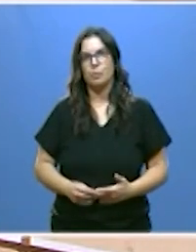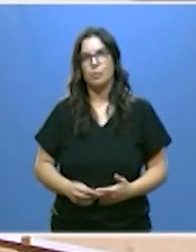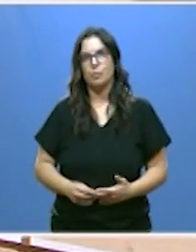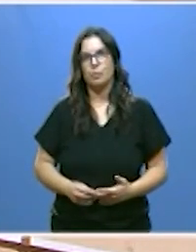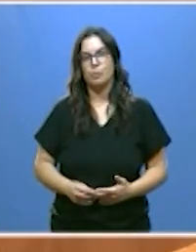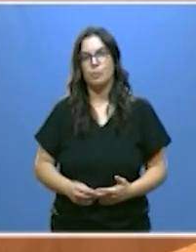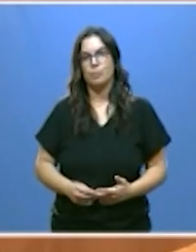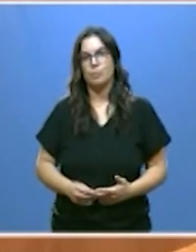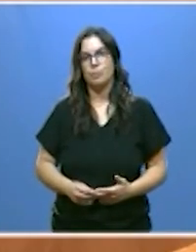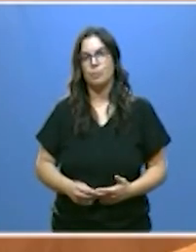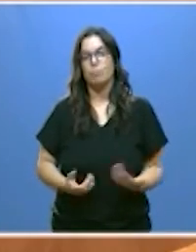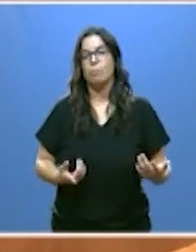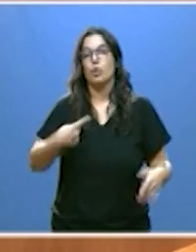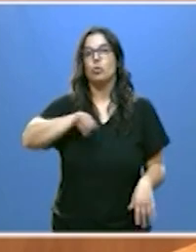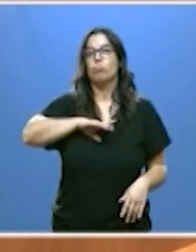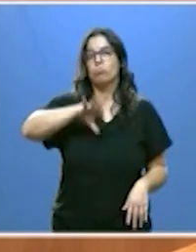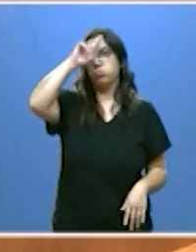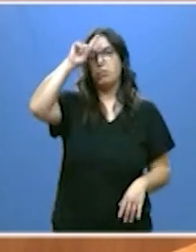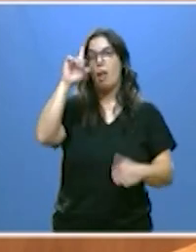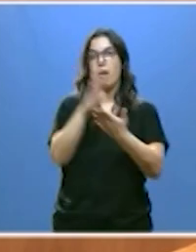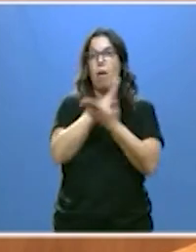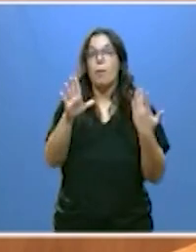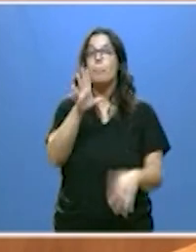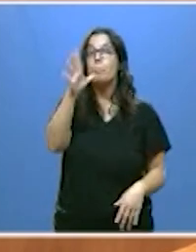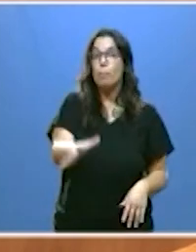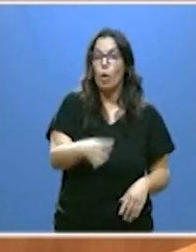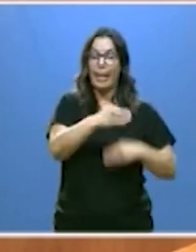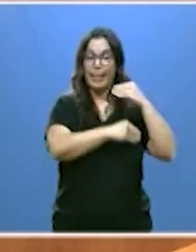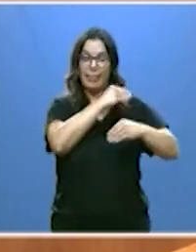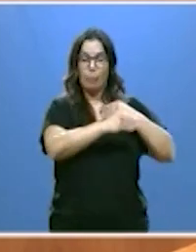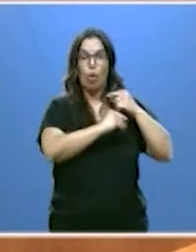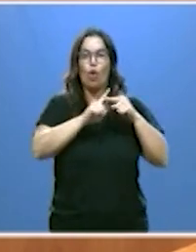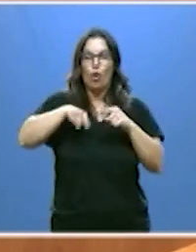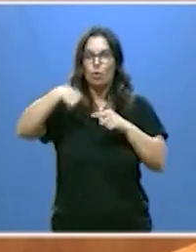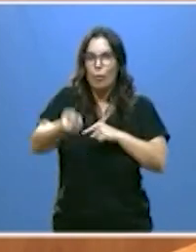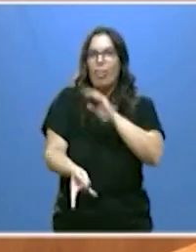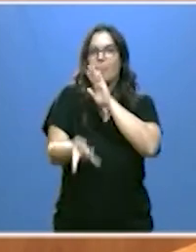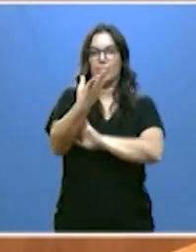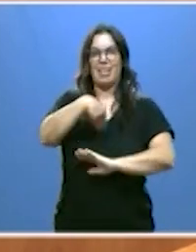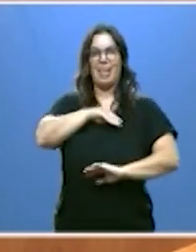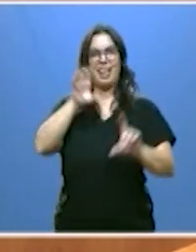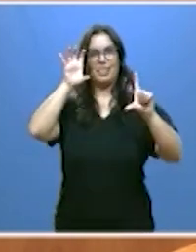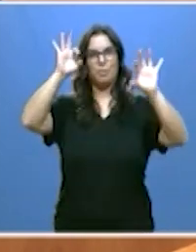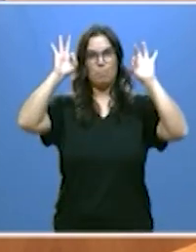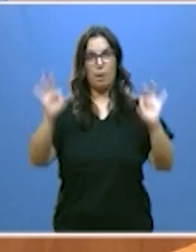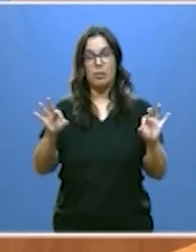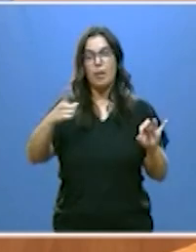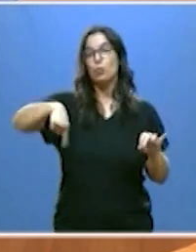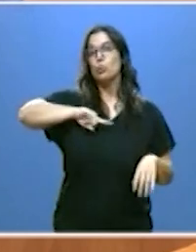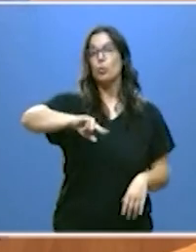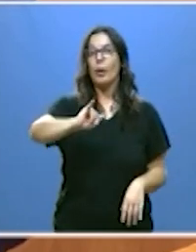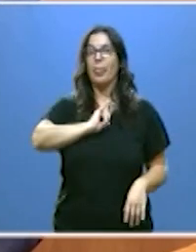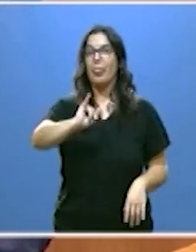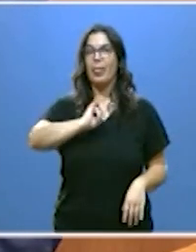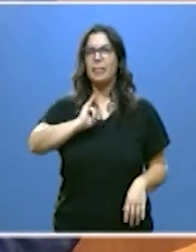No nos arrepentimos porque el fruto fue y es España y porque la nuestra es una identidad